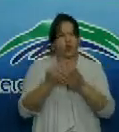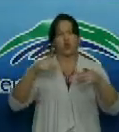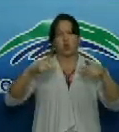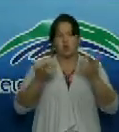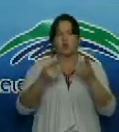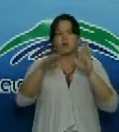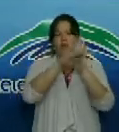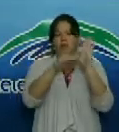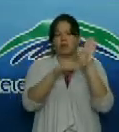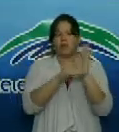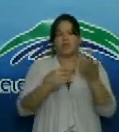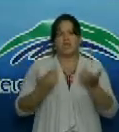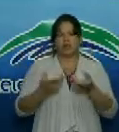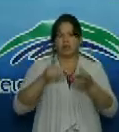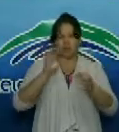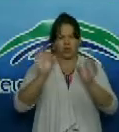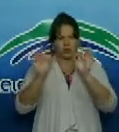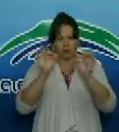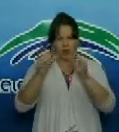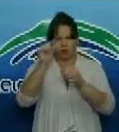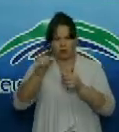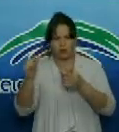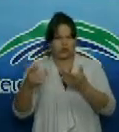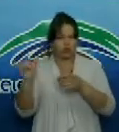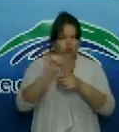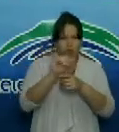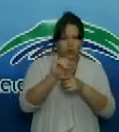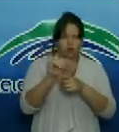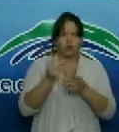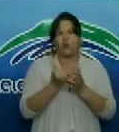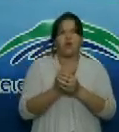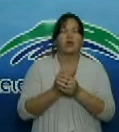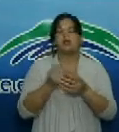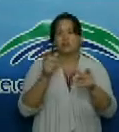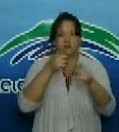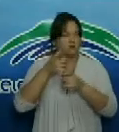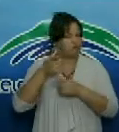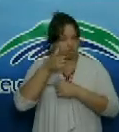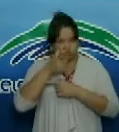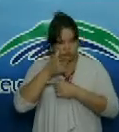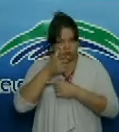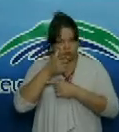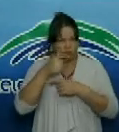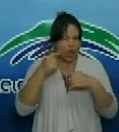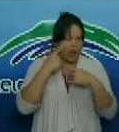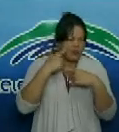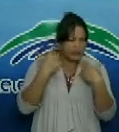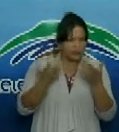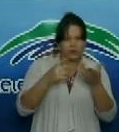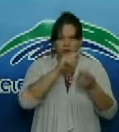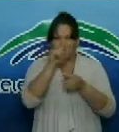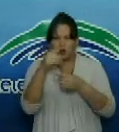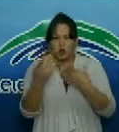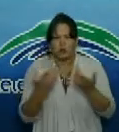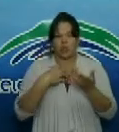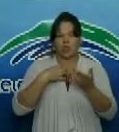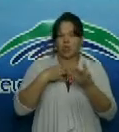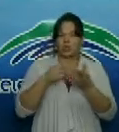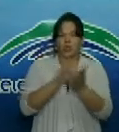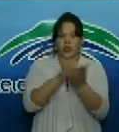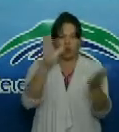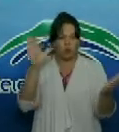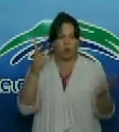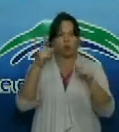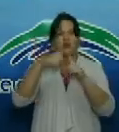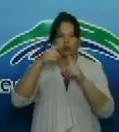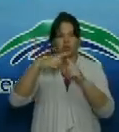diseñados para el manejo con los pacientes incluyendo un seguimiento a su estado anímico mostrando responsabilidad y compromiso con